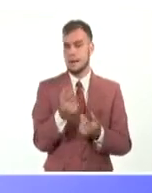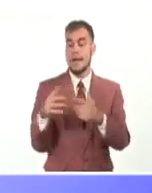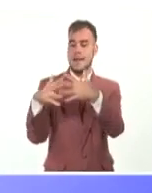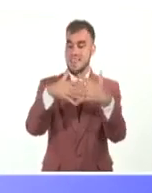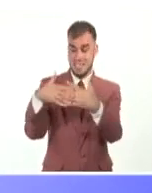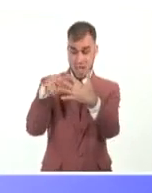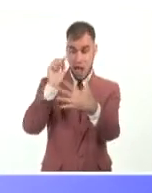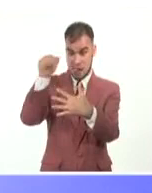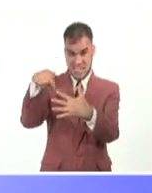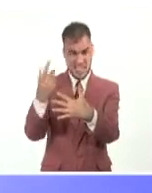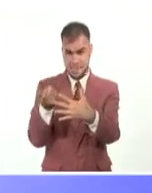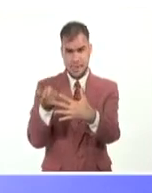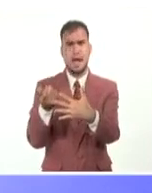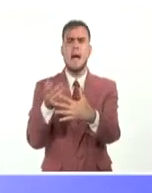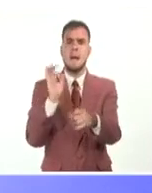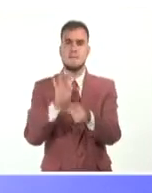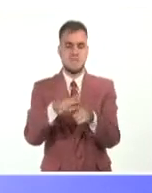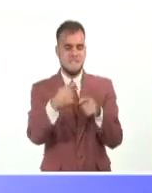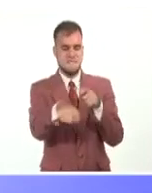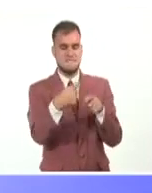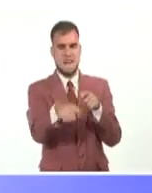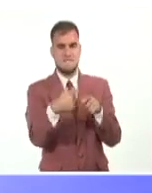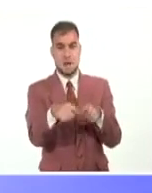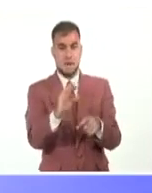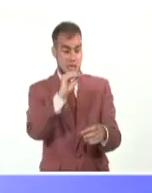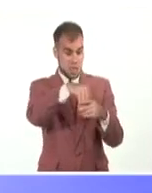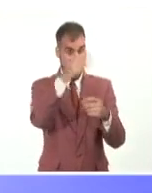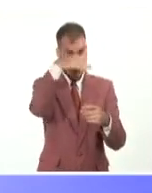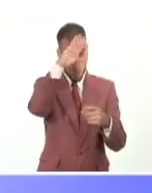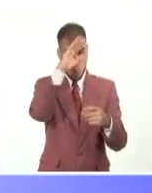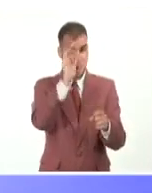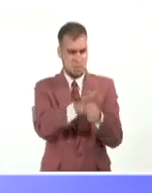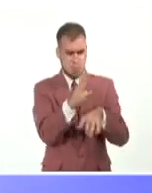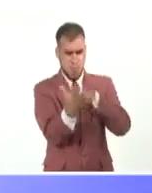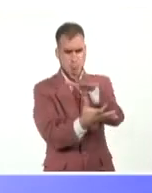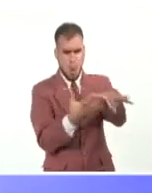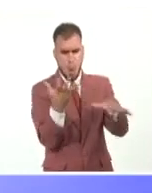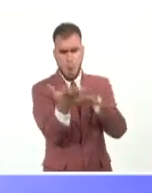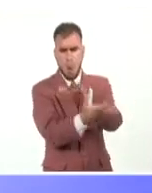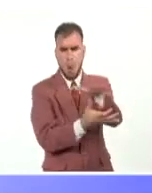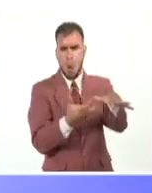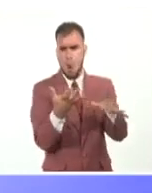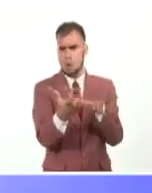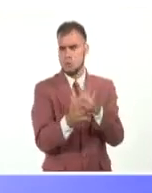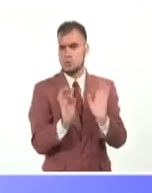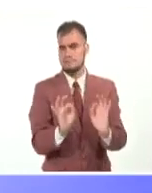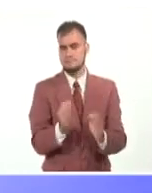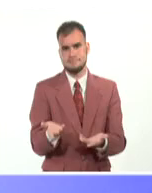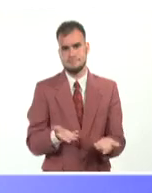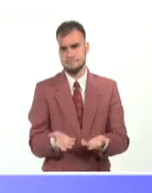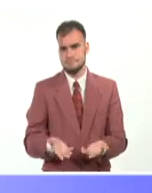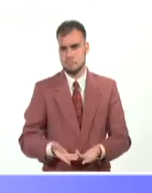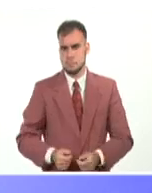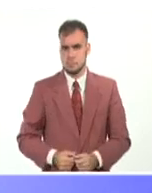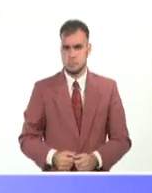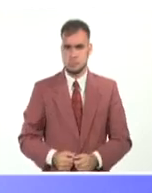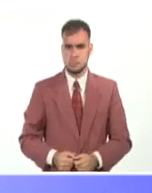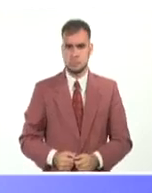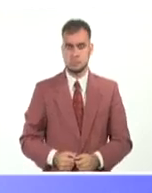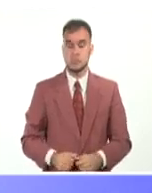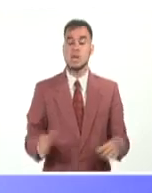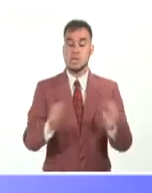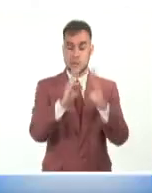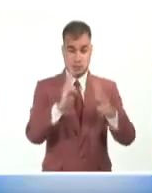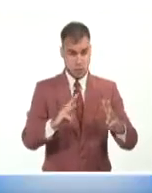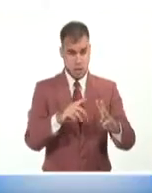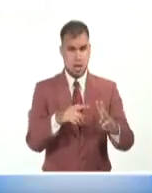dólares para financiar a organizaciones que promueven campañas de desestabilización contra la mayor de las Antillas. A través de la red social, el